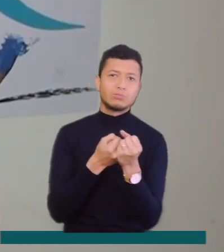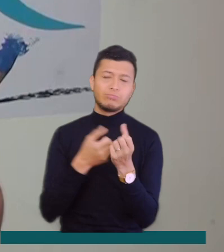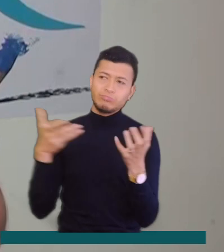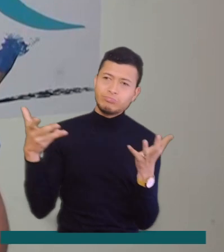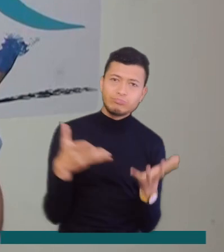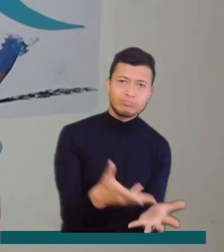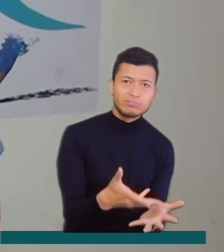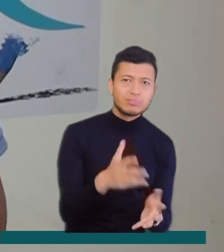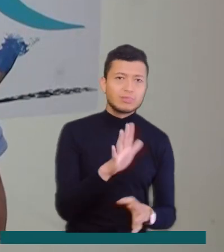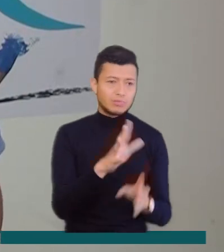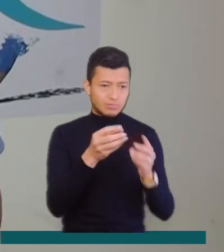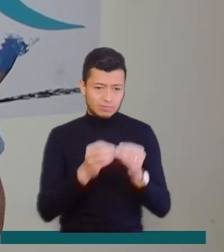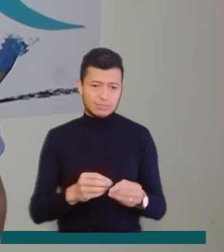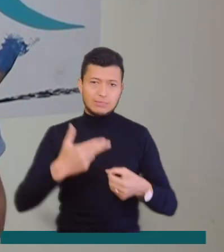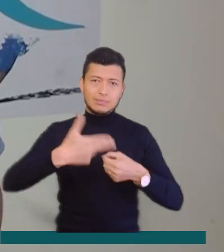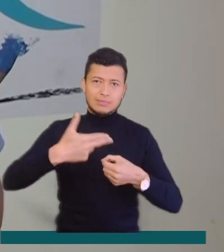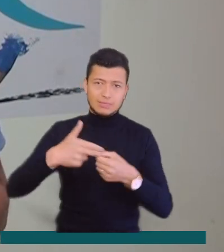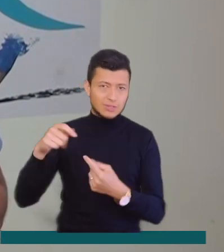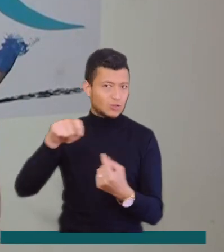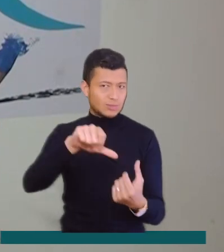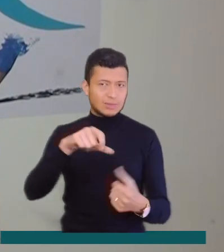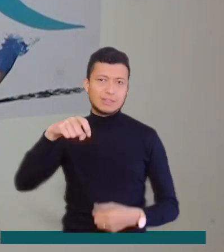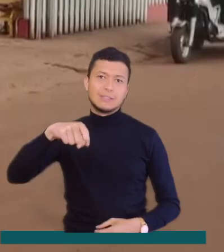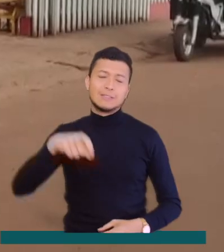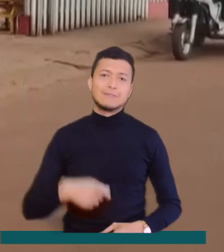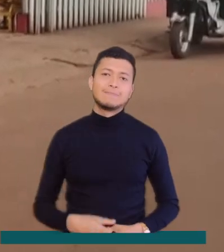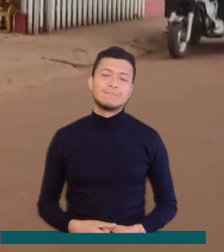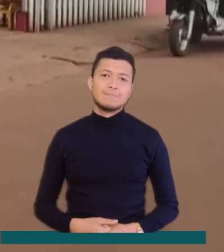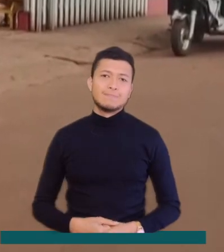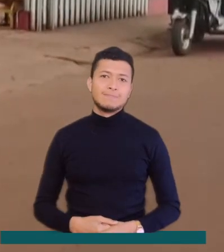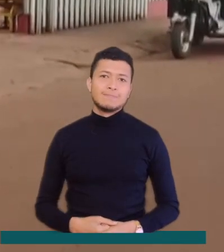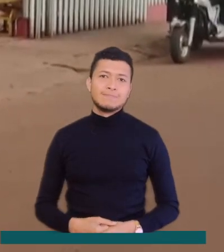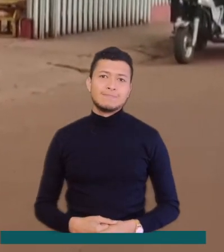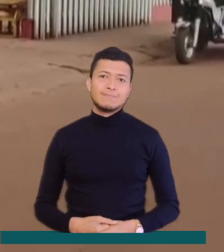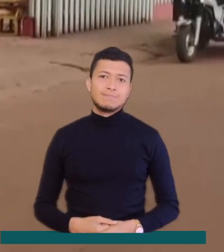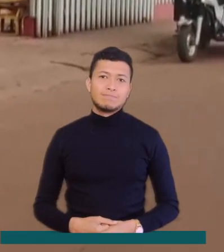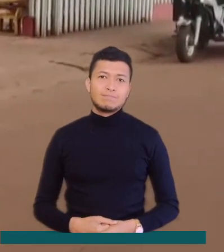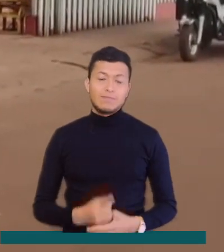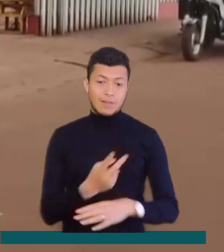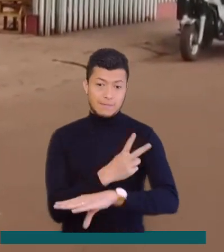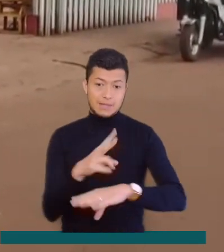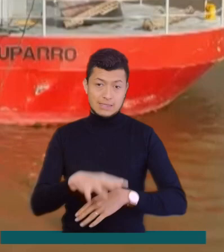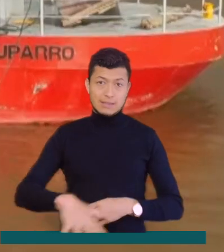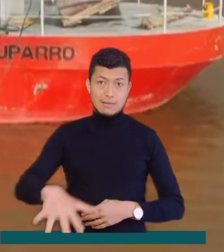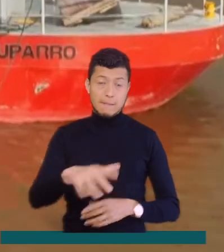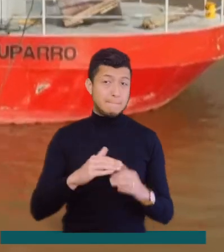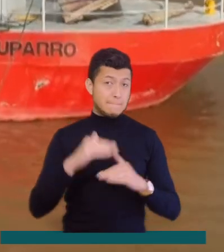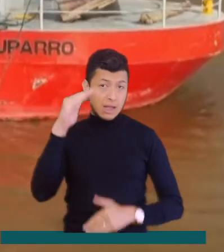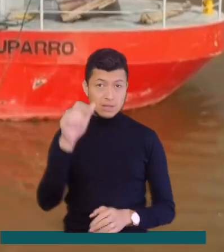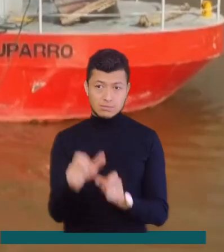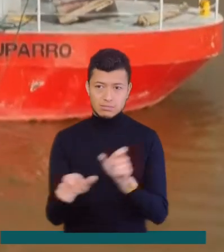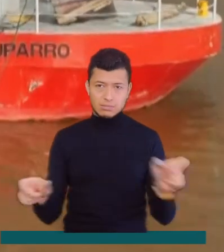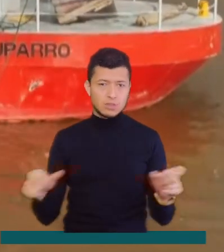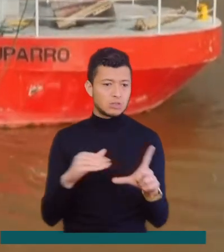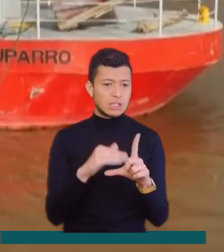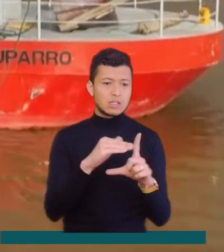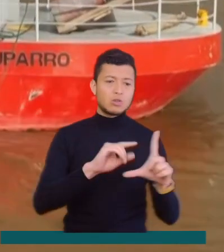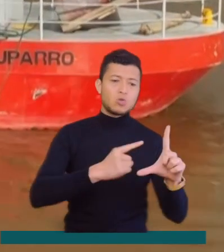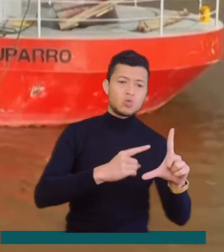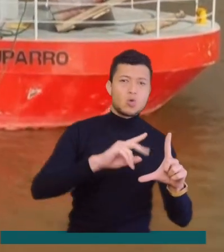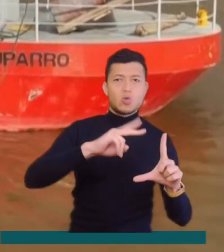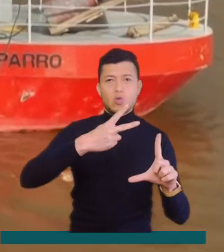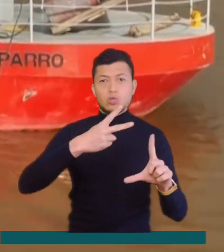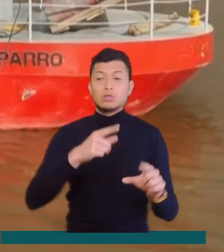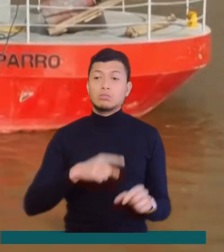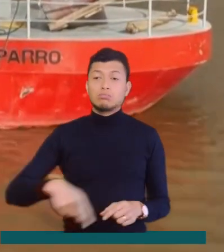en la contribución con este mecanismo de la gasolina subsidiada. En Elvichada, la mayoría de personas pertenecen a los estratos 1 y 2,